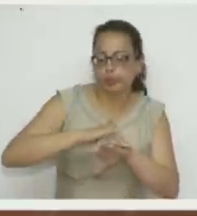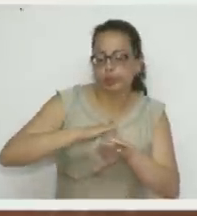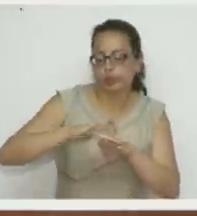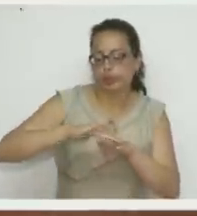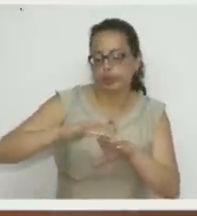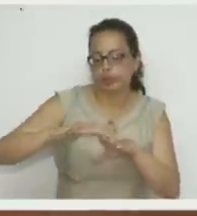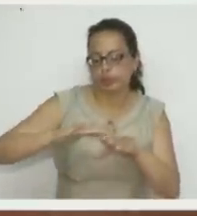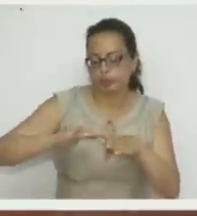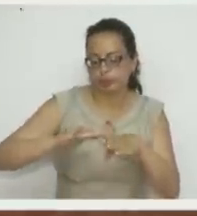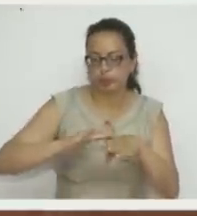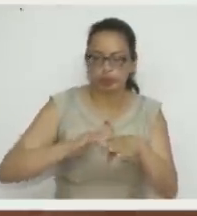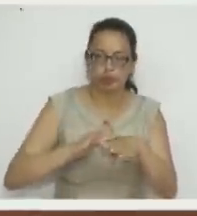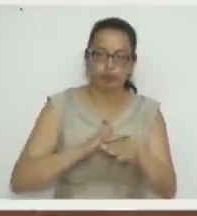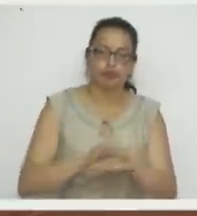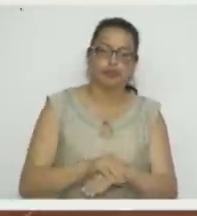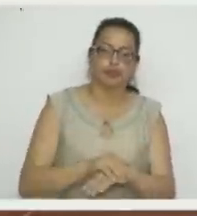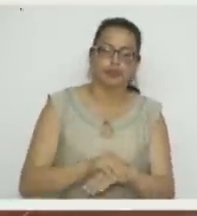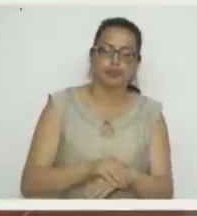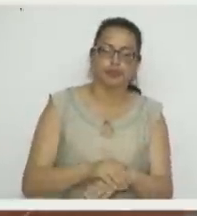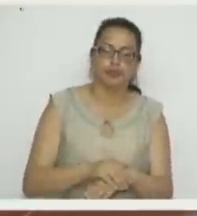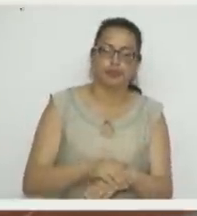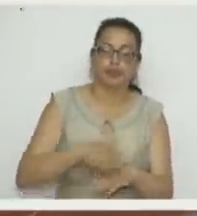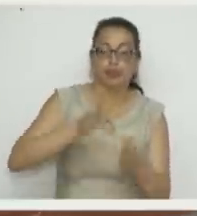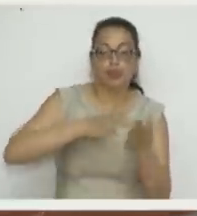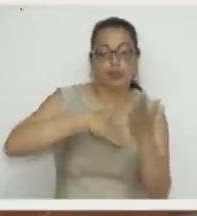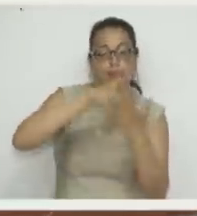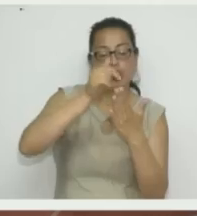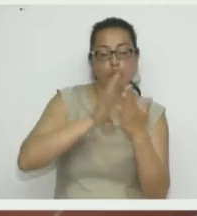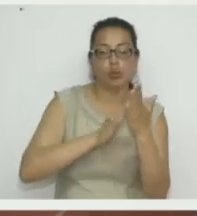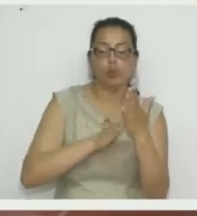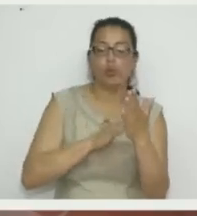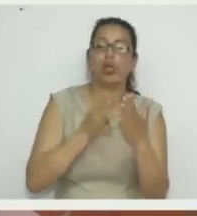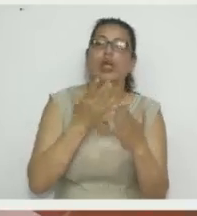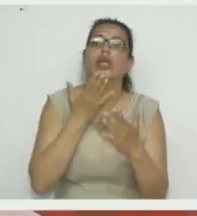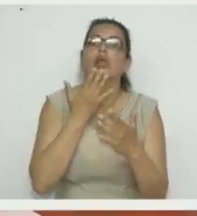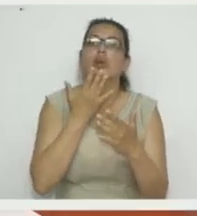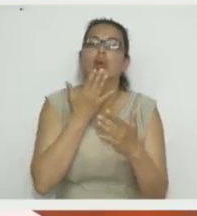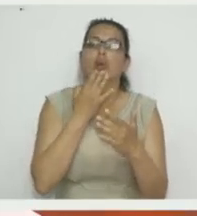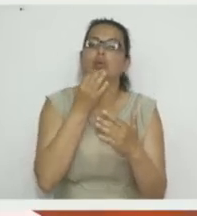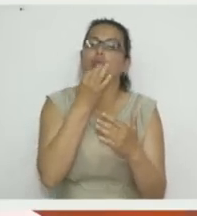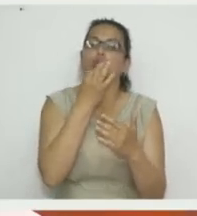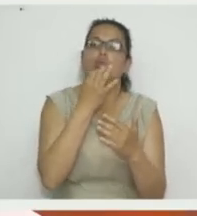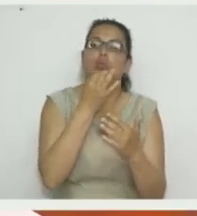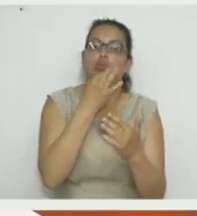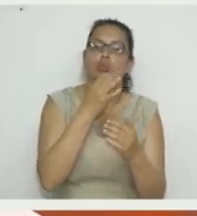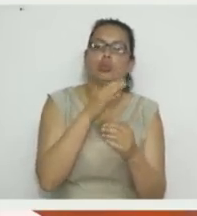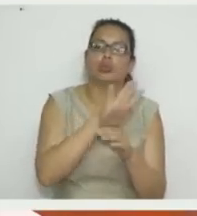Vamos a usar pintura, fucsia y el pincel.